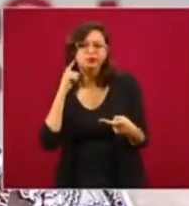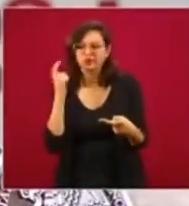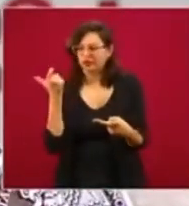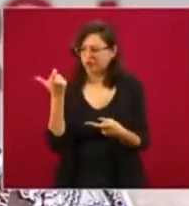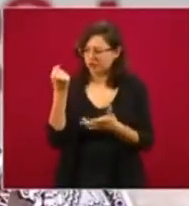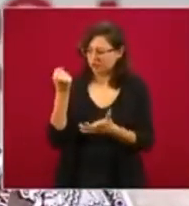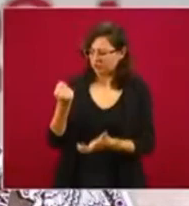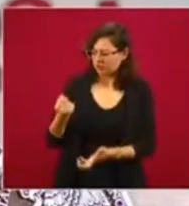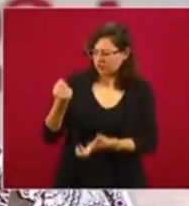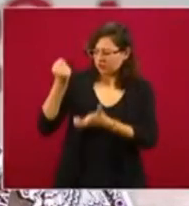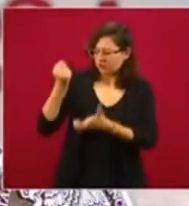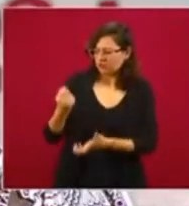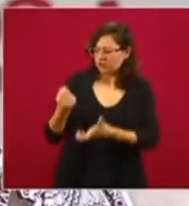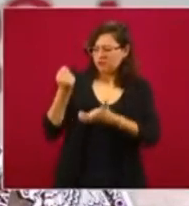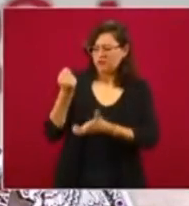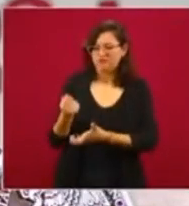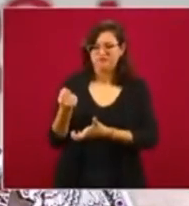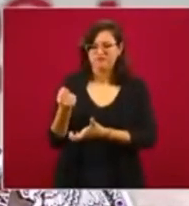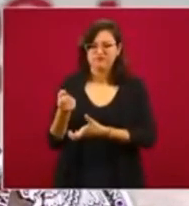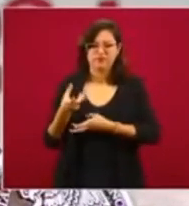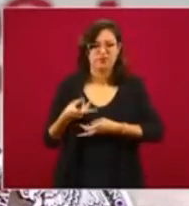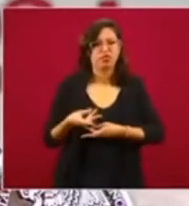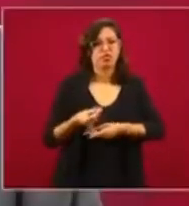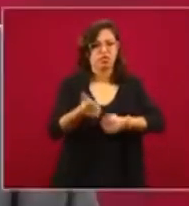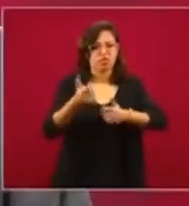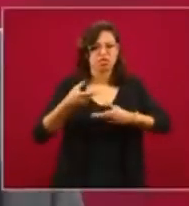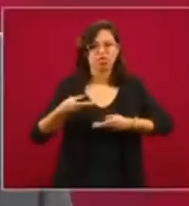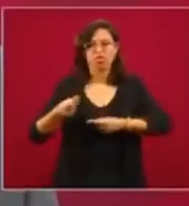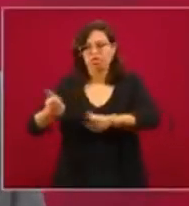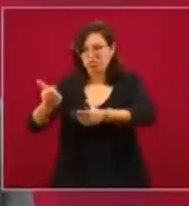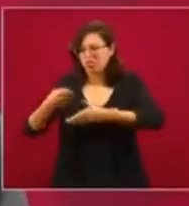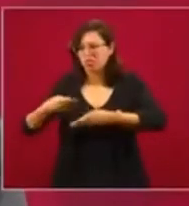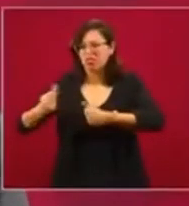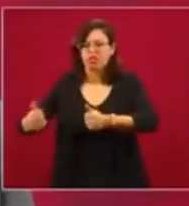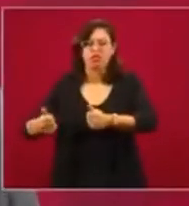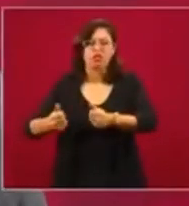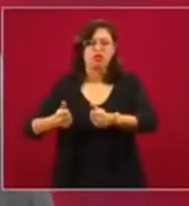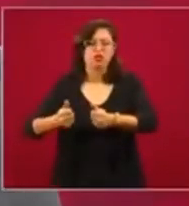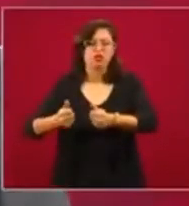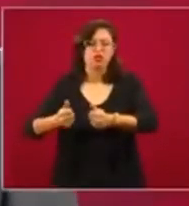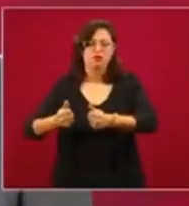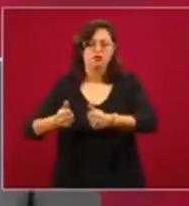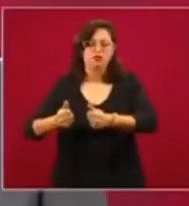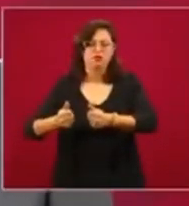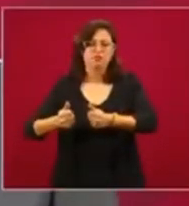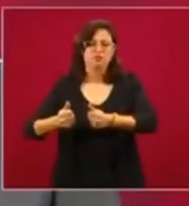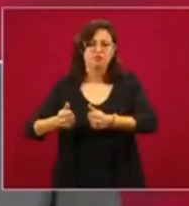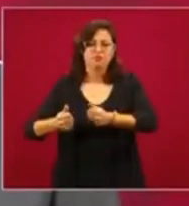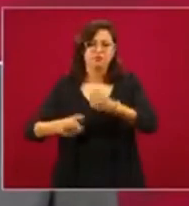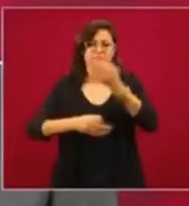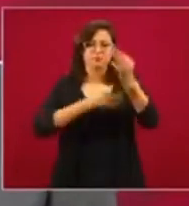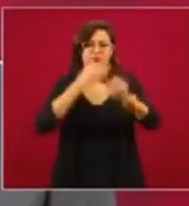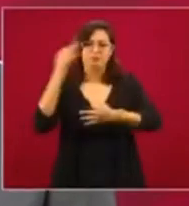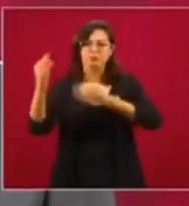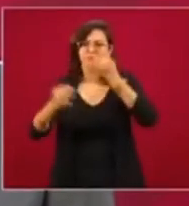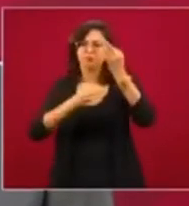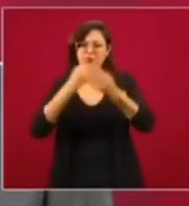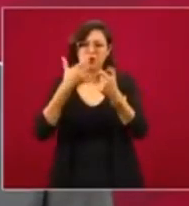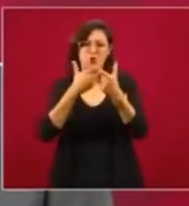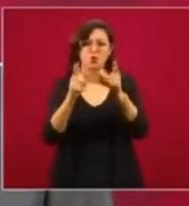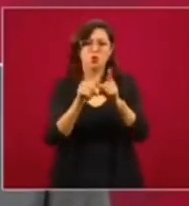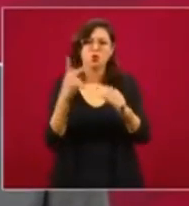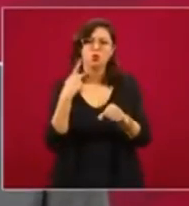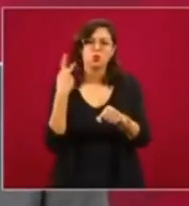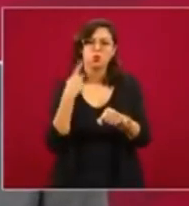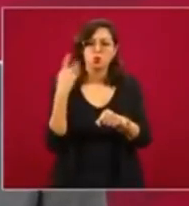presupuesto para favorecer a un partido,